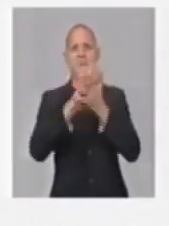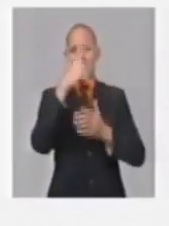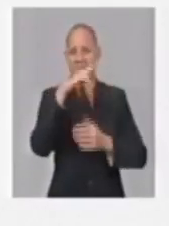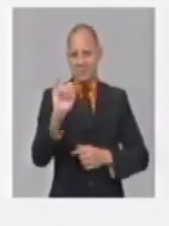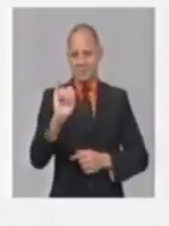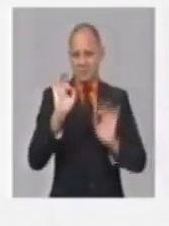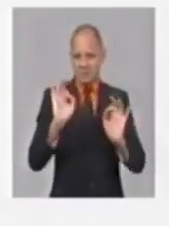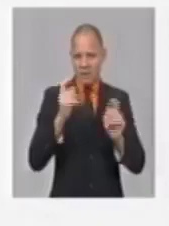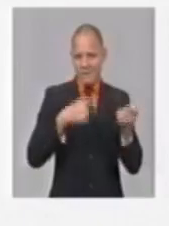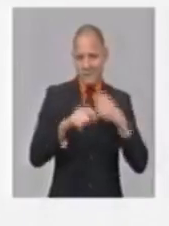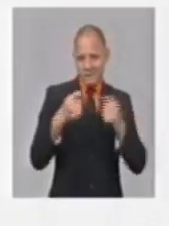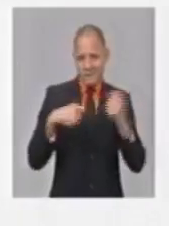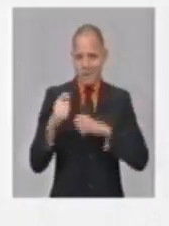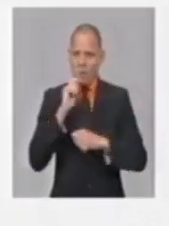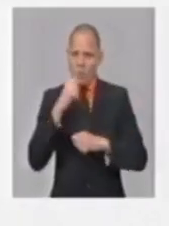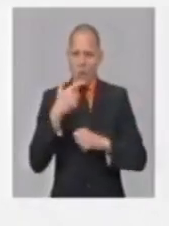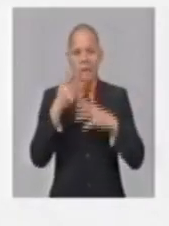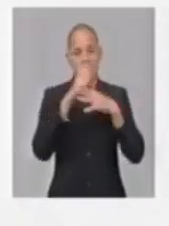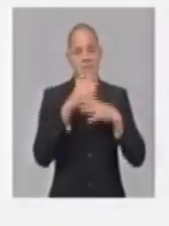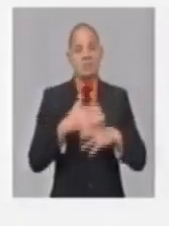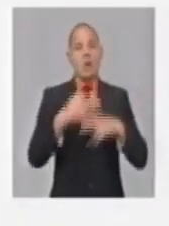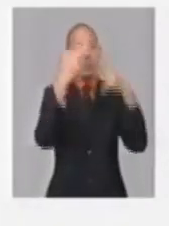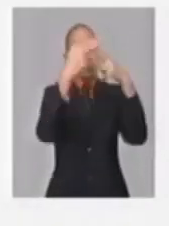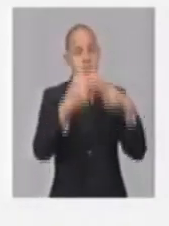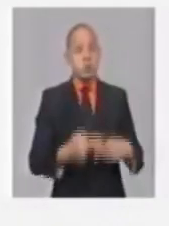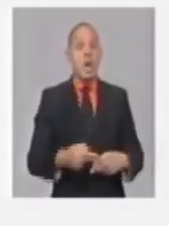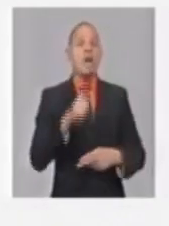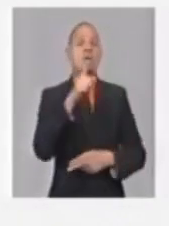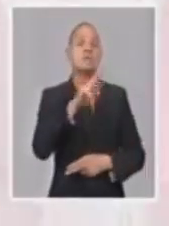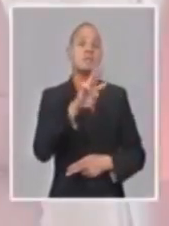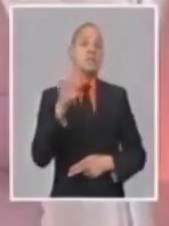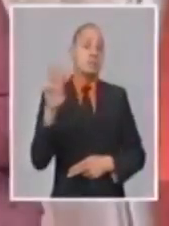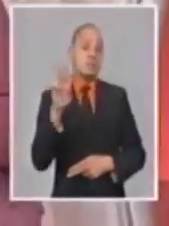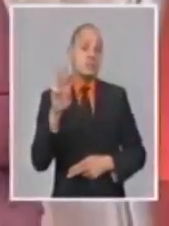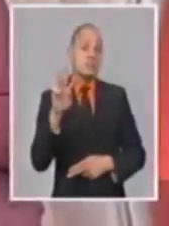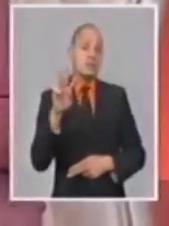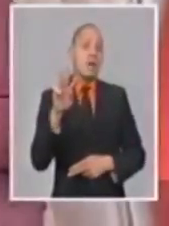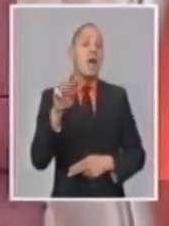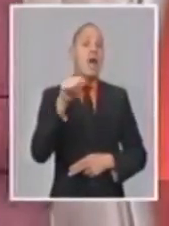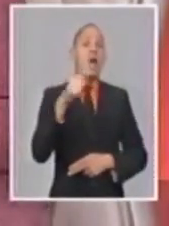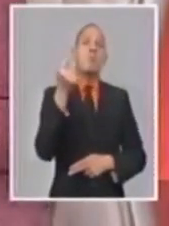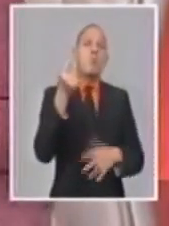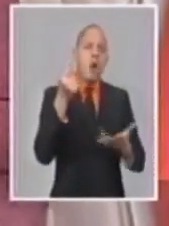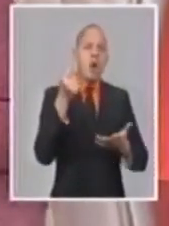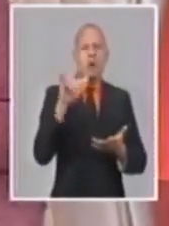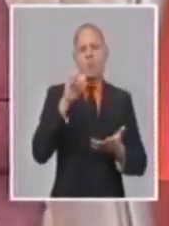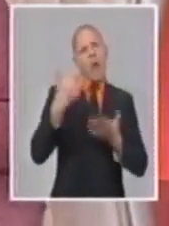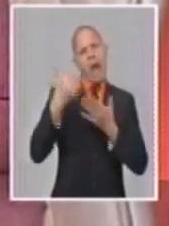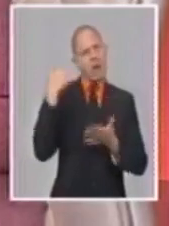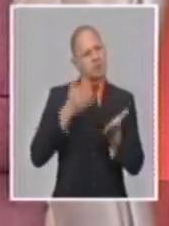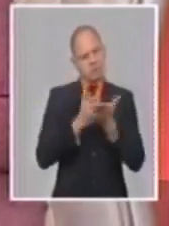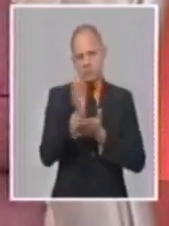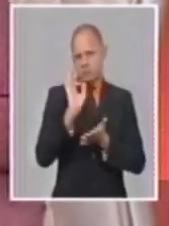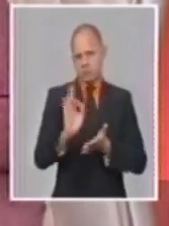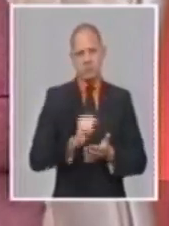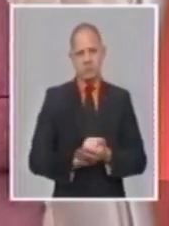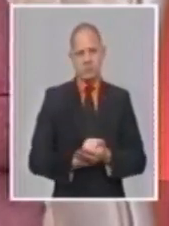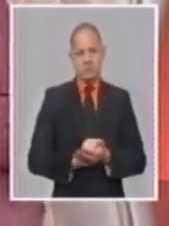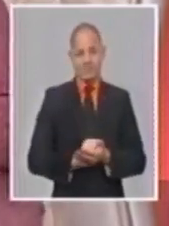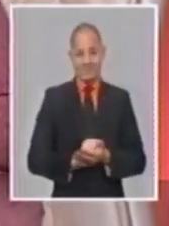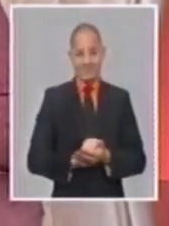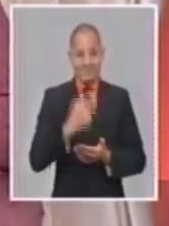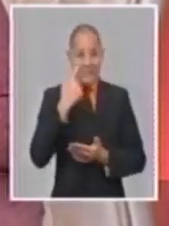liberada, hay 133 productos que mantienen el mismo precio y que, por tanto, no tienen